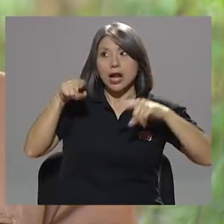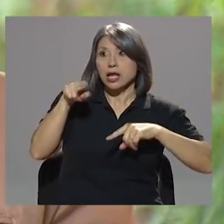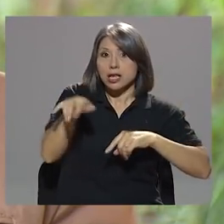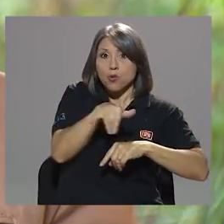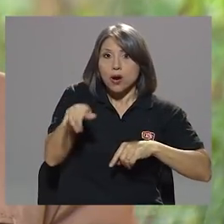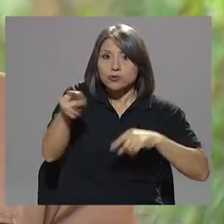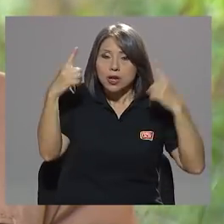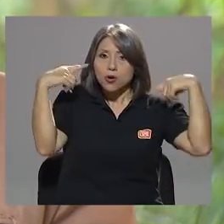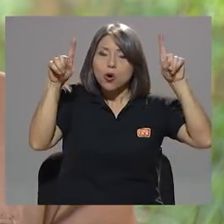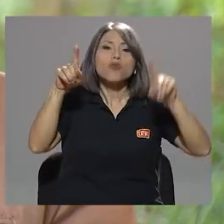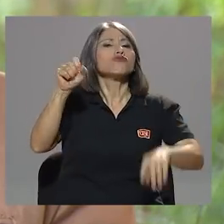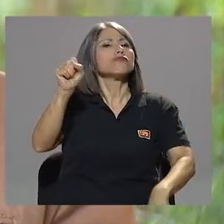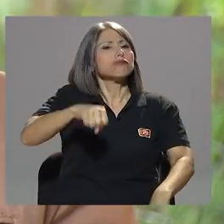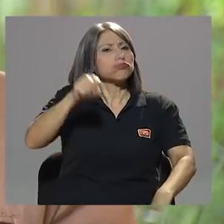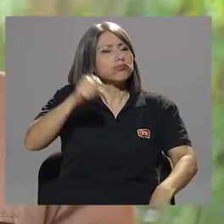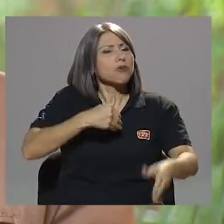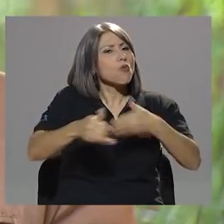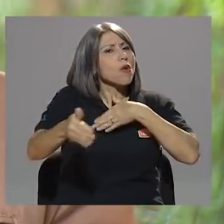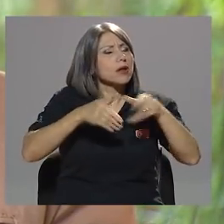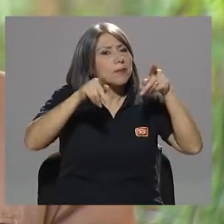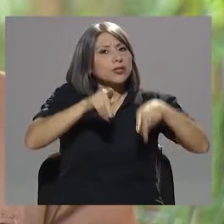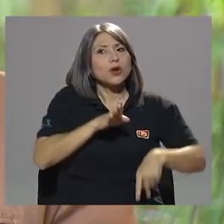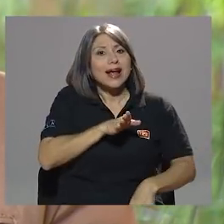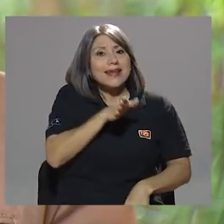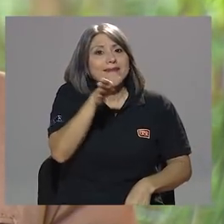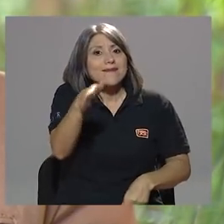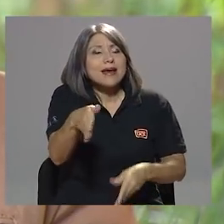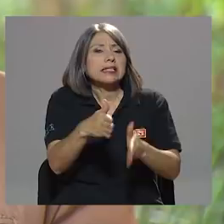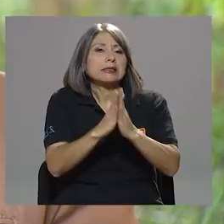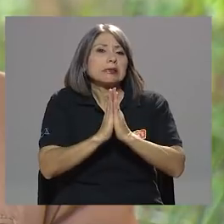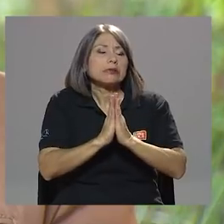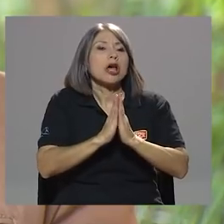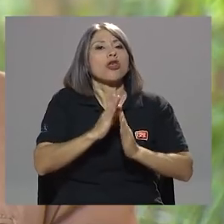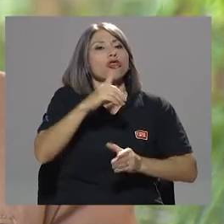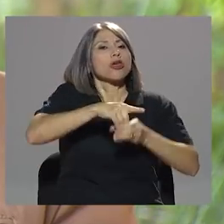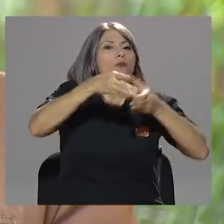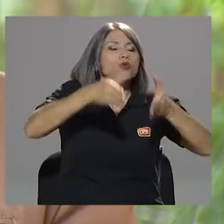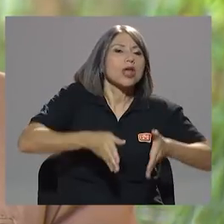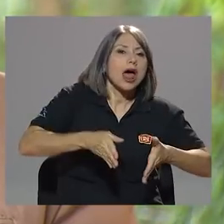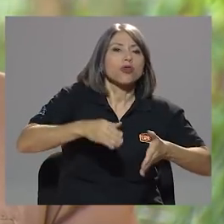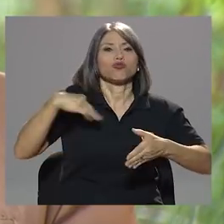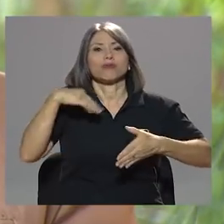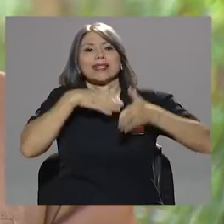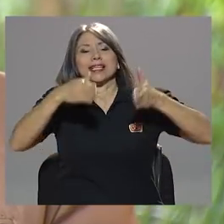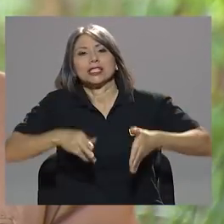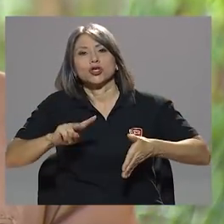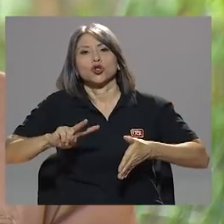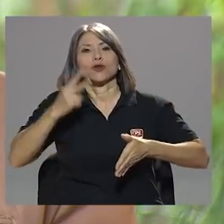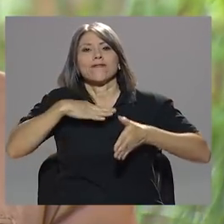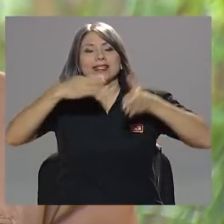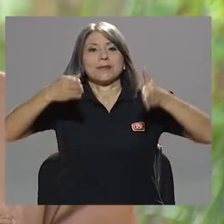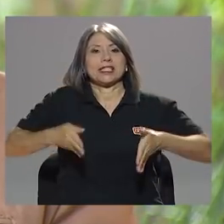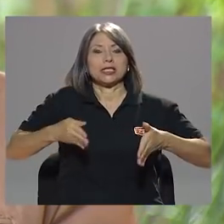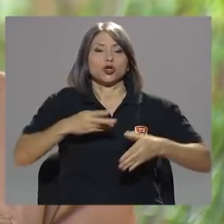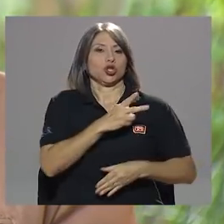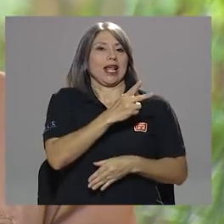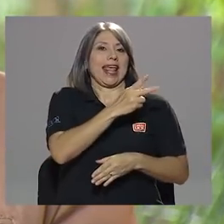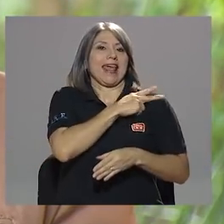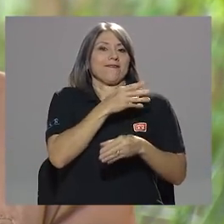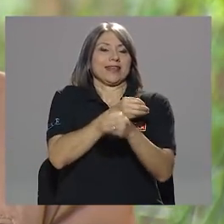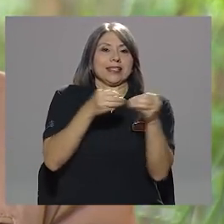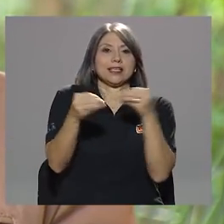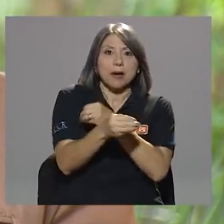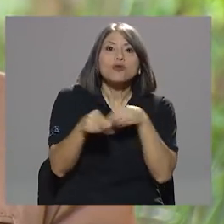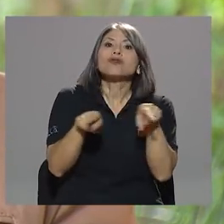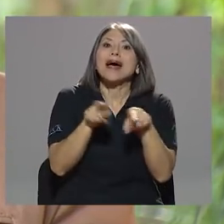persona que haga una solicitud, los diputados, los ministros, los viceministros, los jefes de despacho e incluso hasta el presidente de la